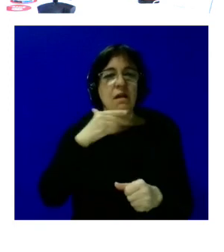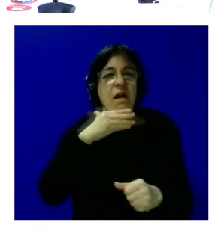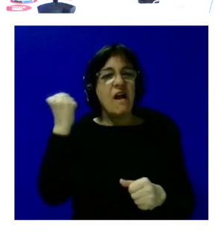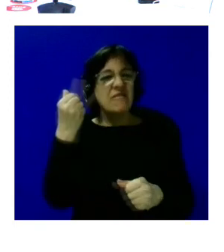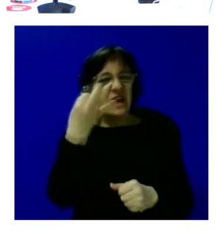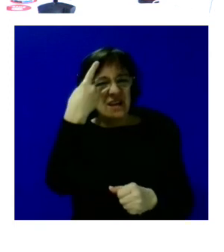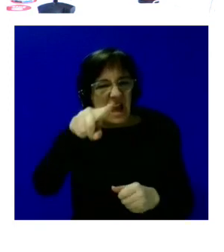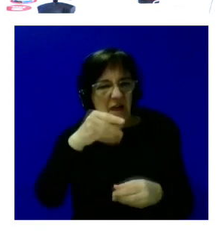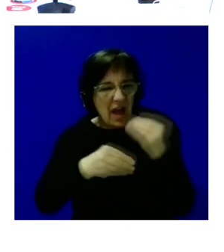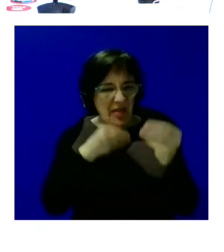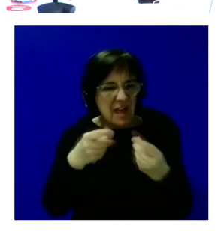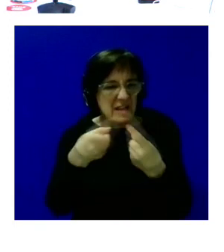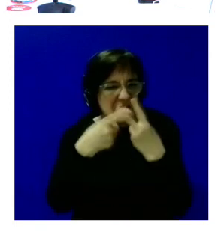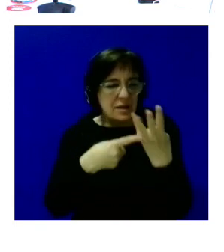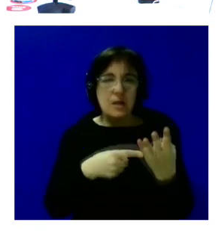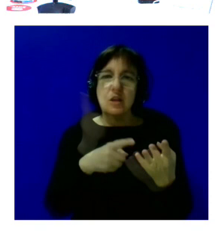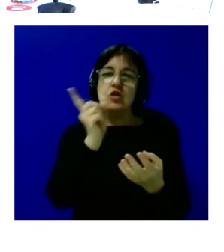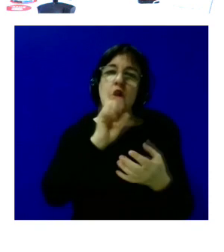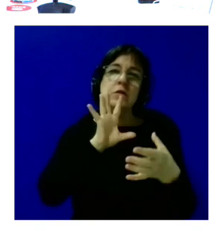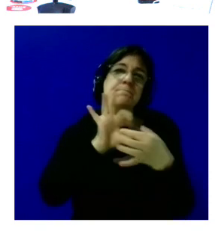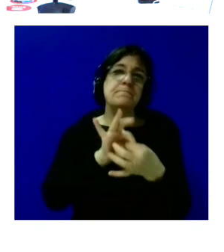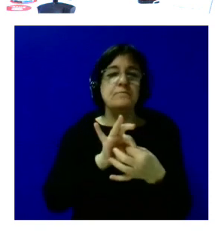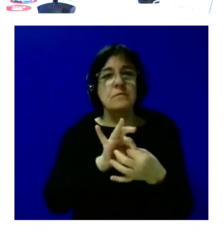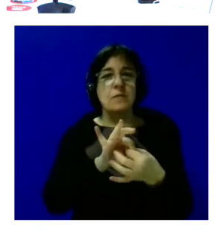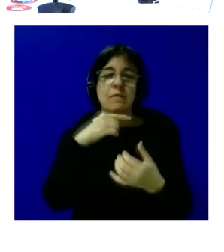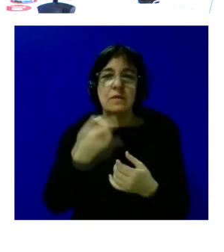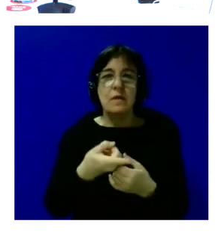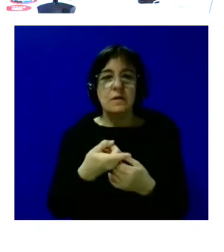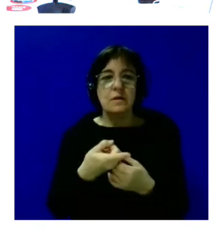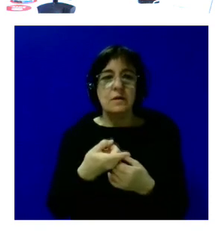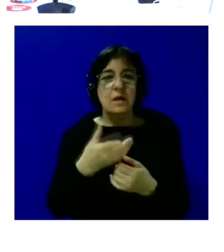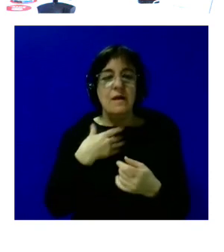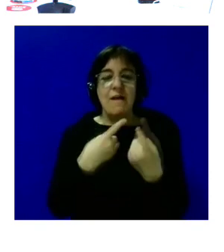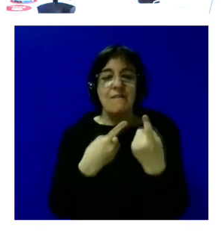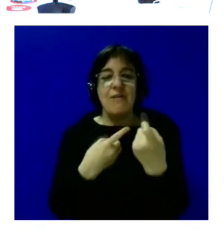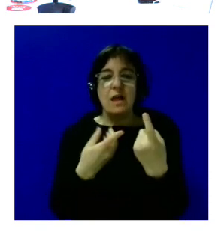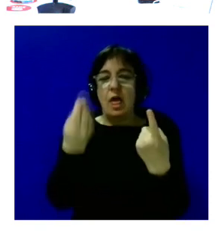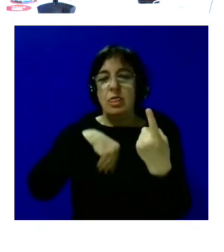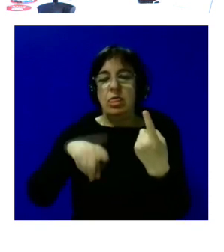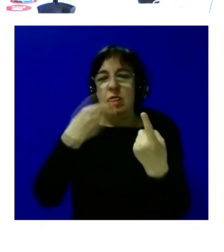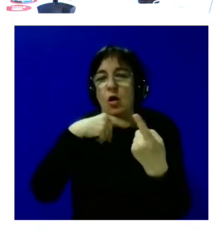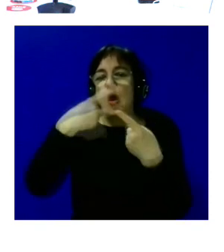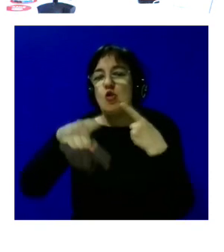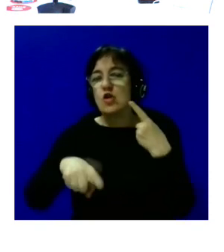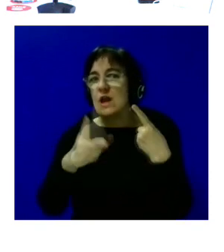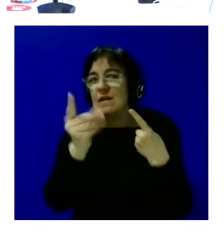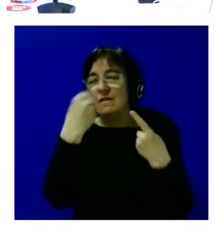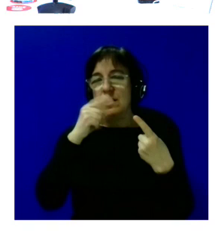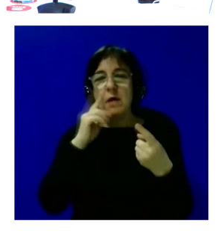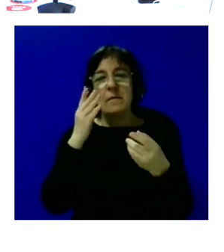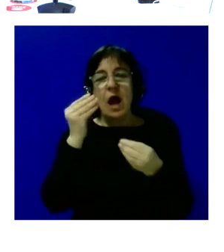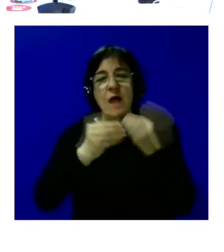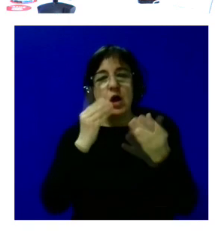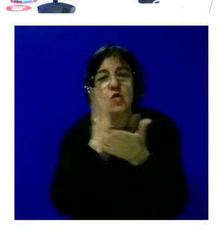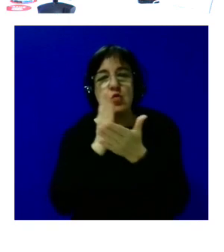y esto no tiene tanto que ver con decir pues aquí le faltan ciertas competencias y vamos a buscar cursos de formación